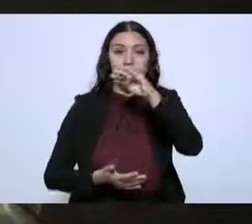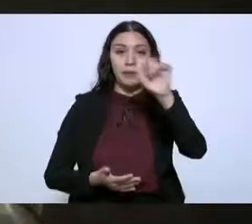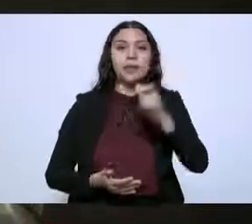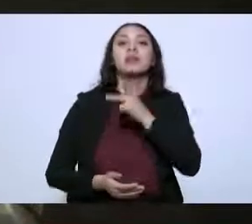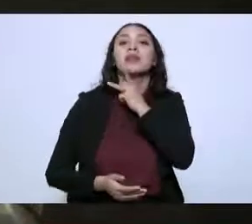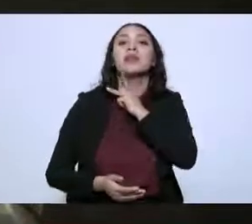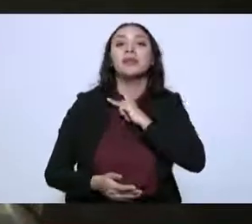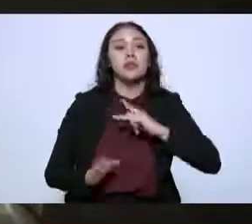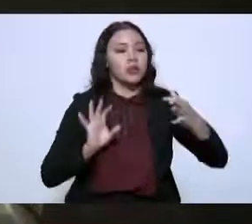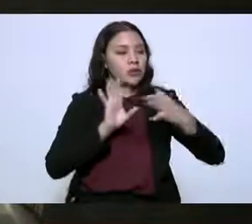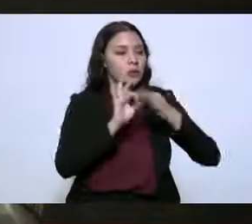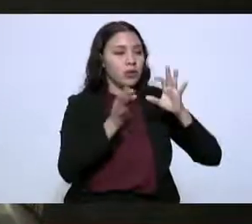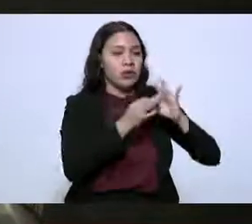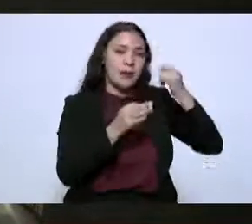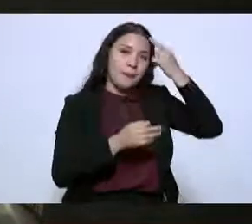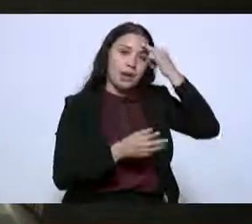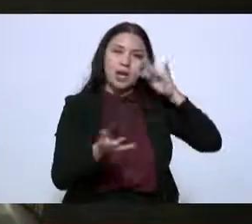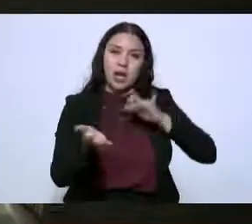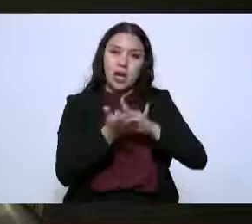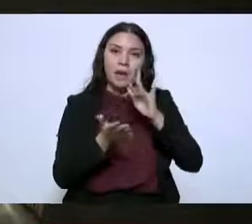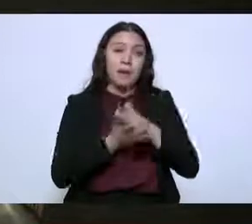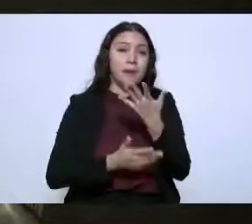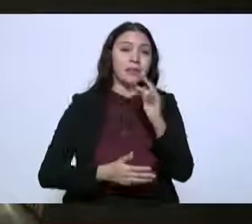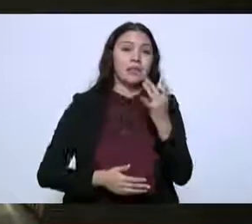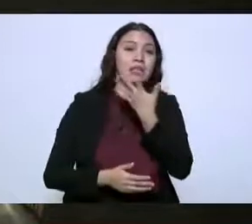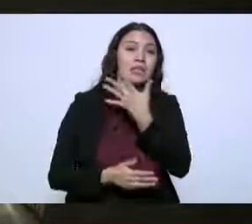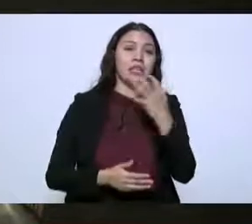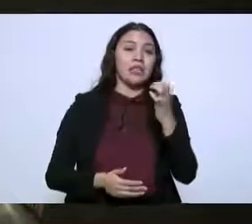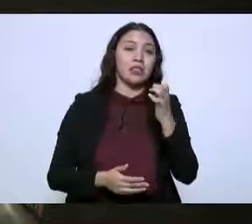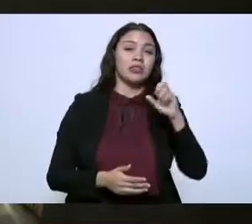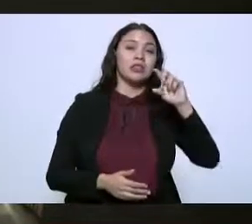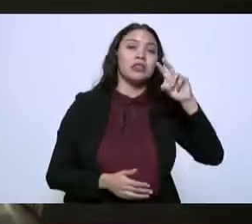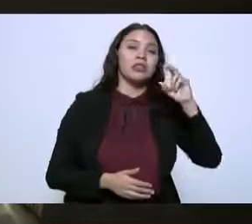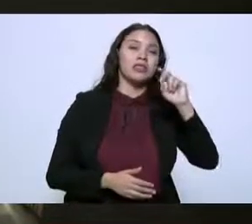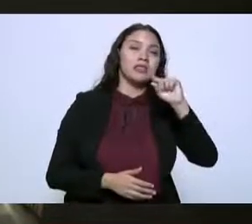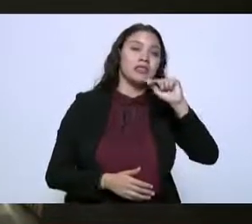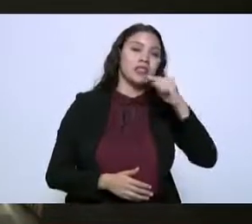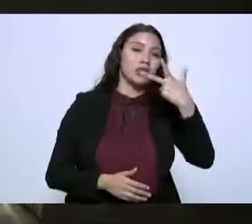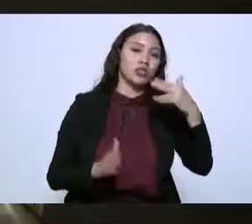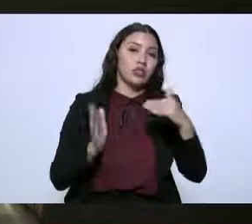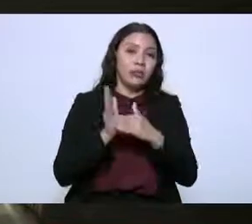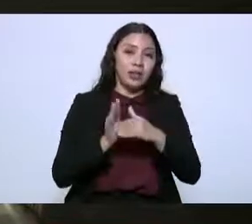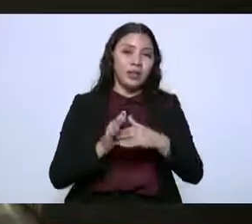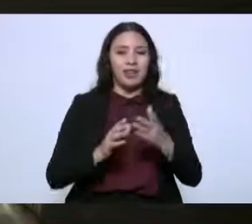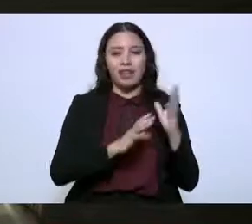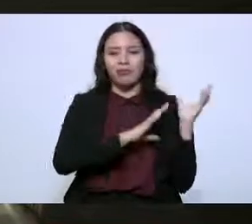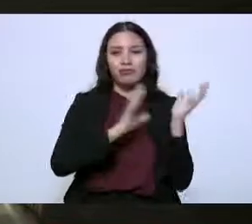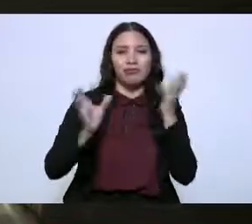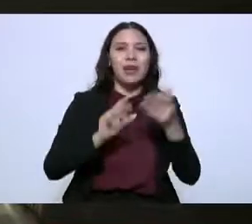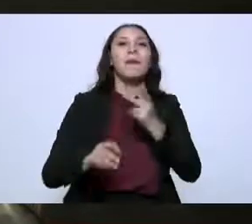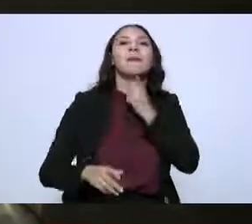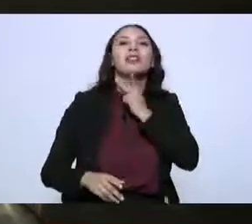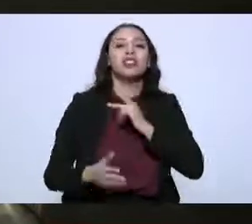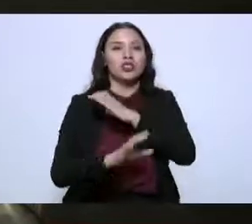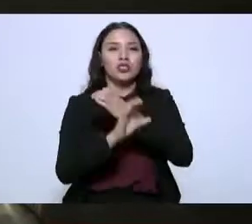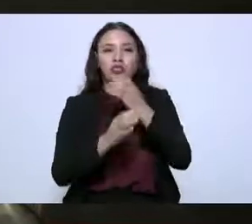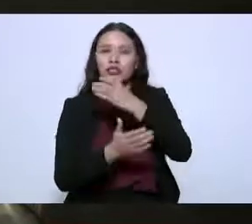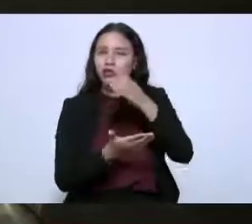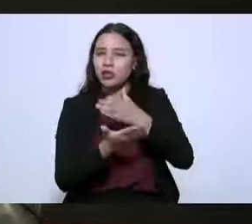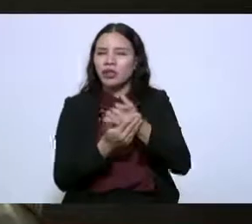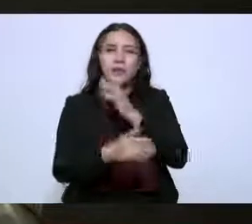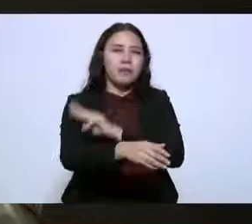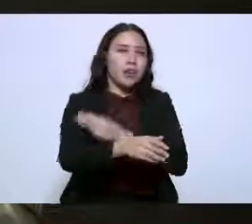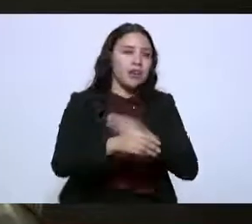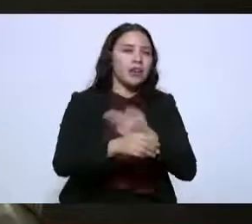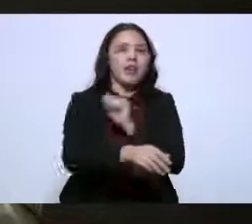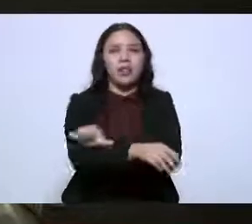operados con una capacidad de 578 mil barriles en diferentes ciudades, Madero, Altamira,